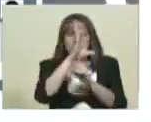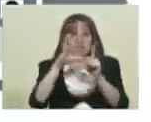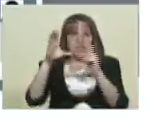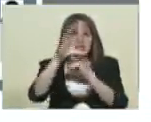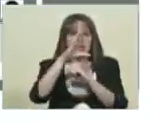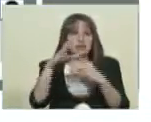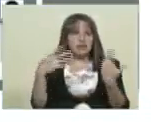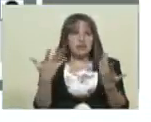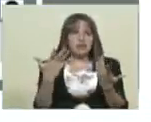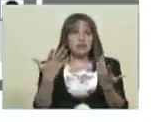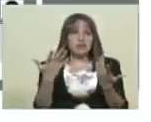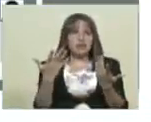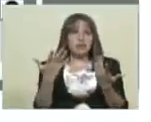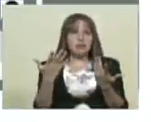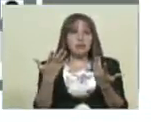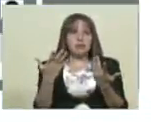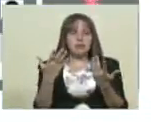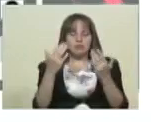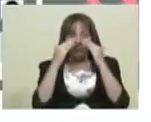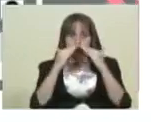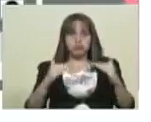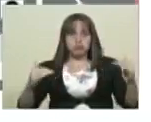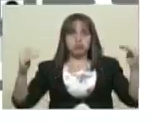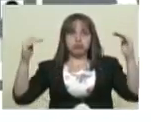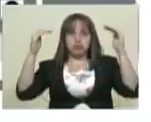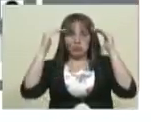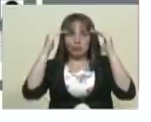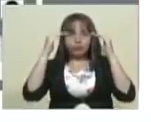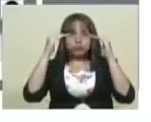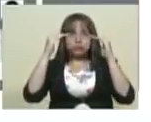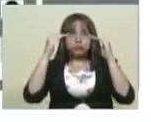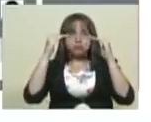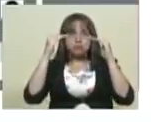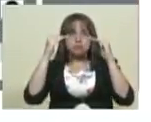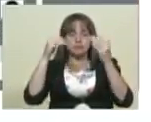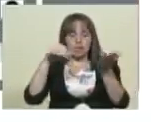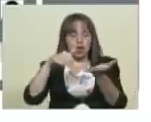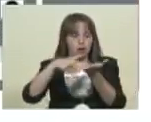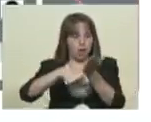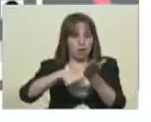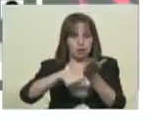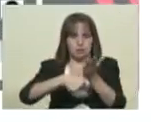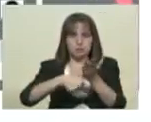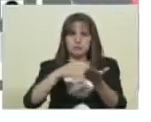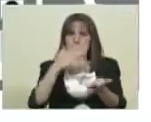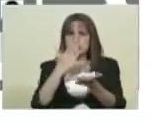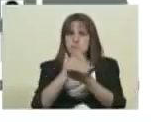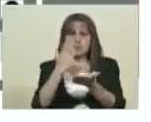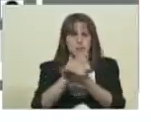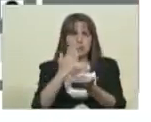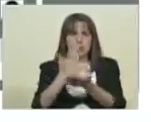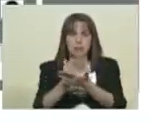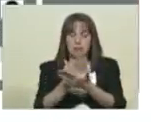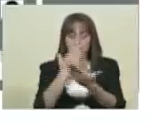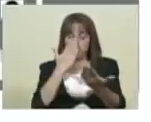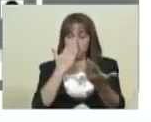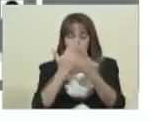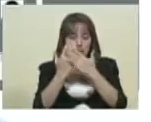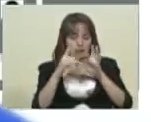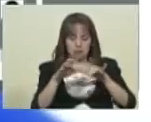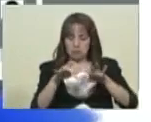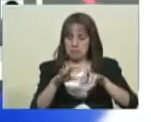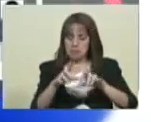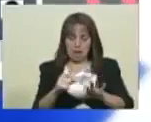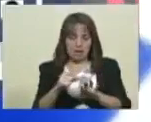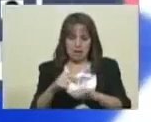electoral bastante alta, va a poder entrar su captahuella, como siempre, se pone frente a su máquina de